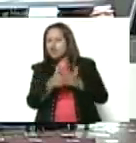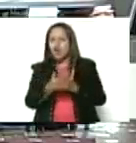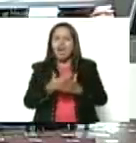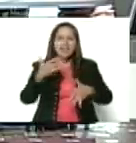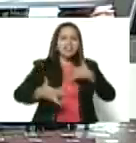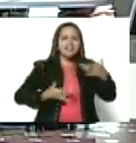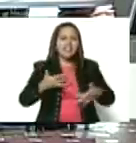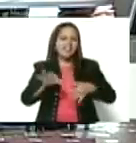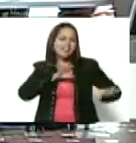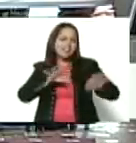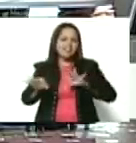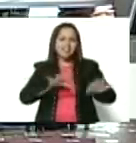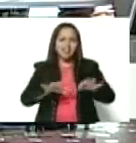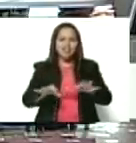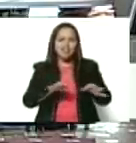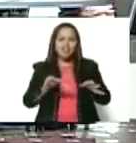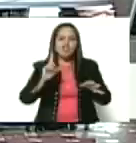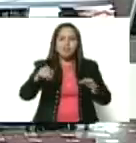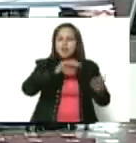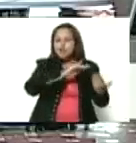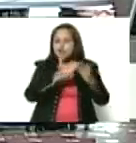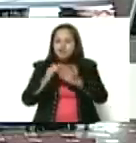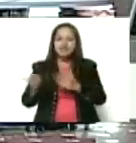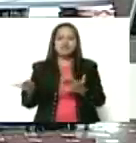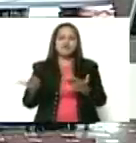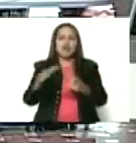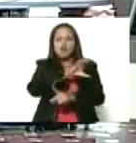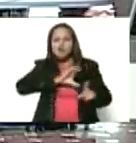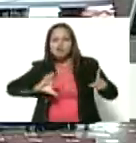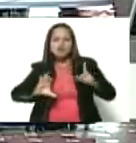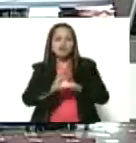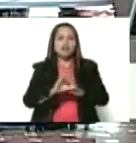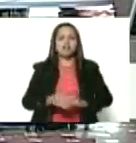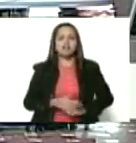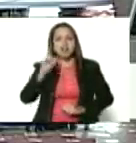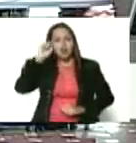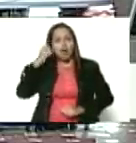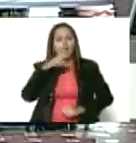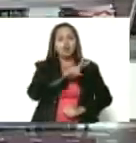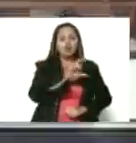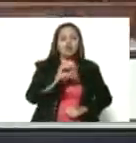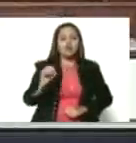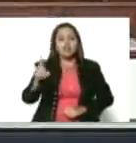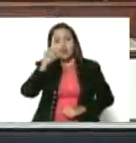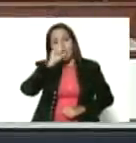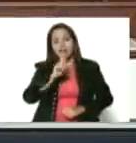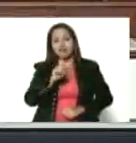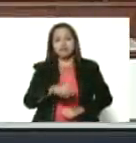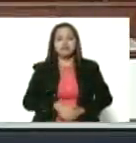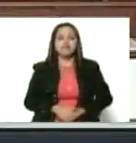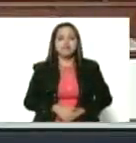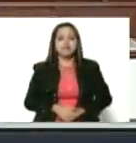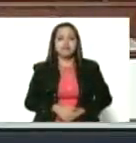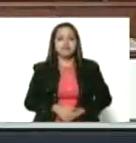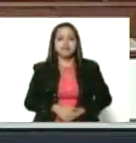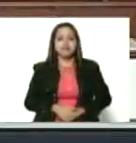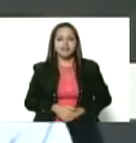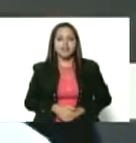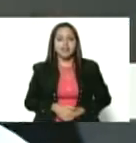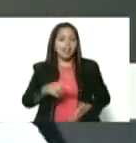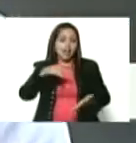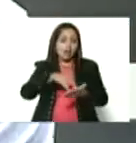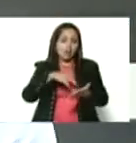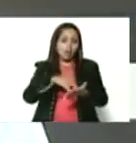de la cultura para conmemorar los 200 años de Carabobo. Se trata de David